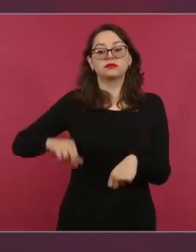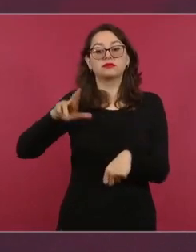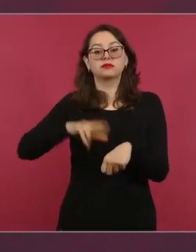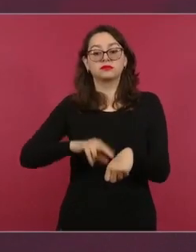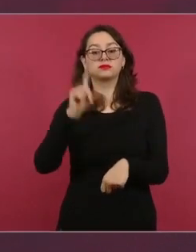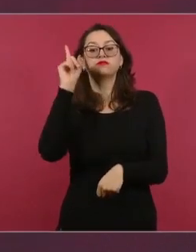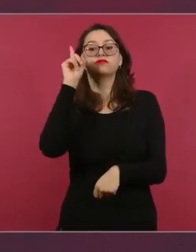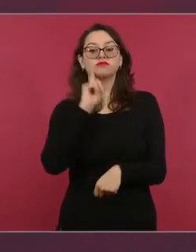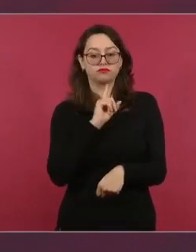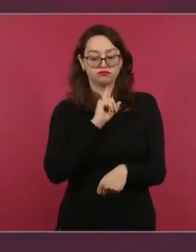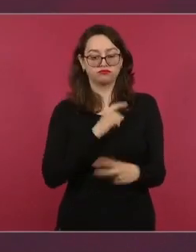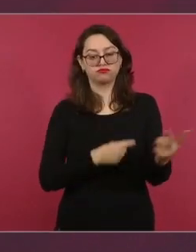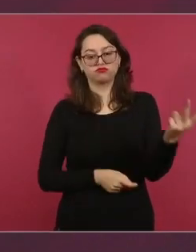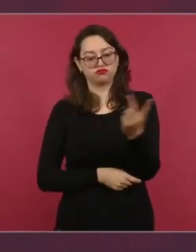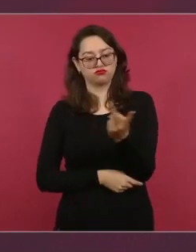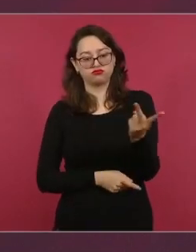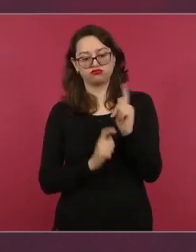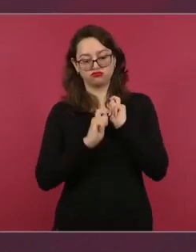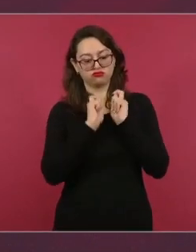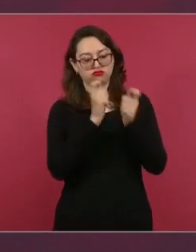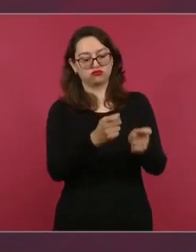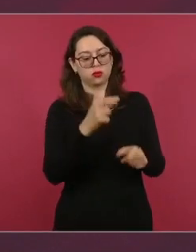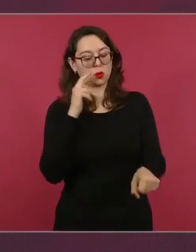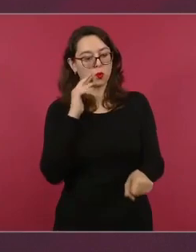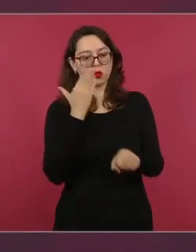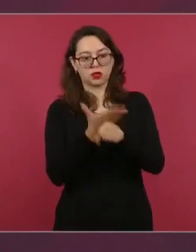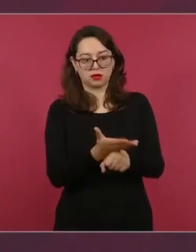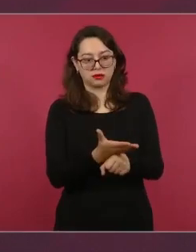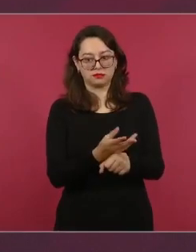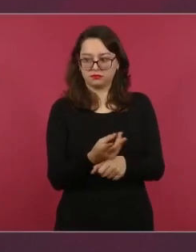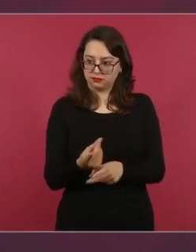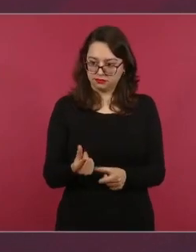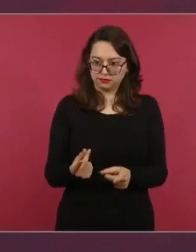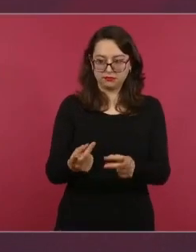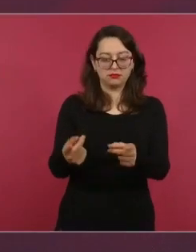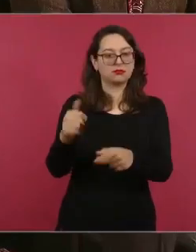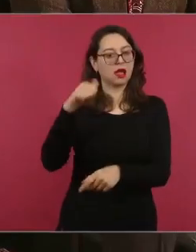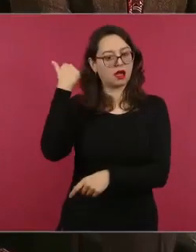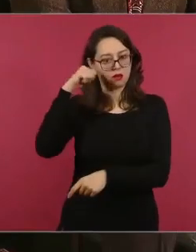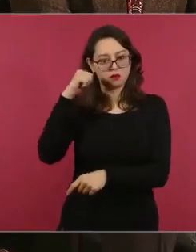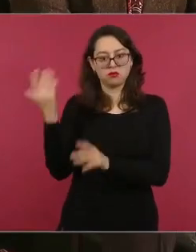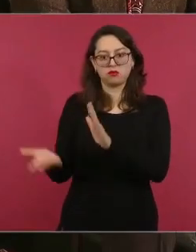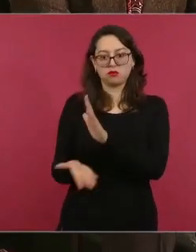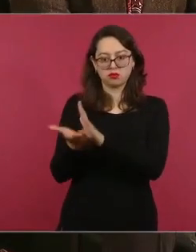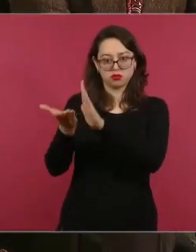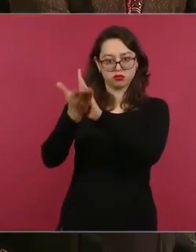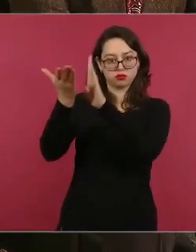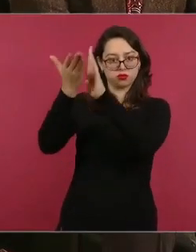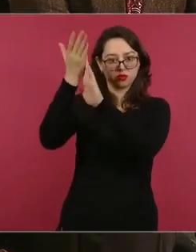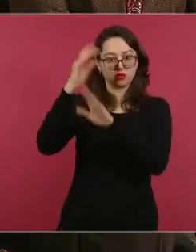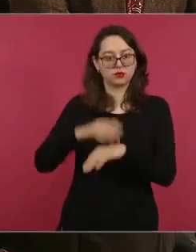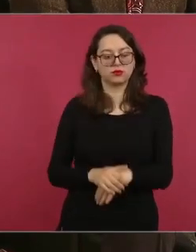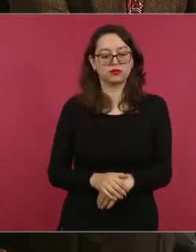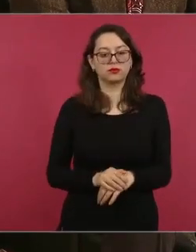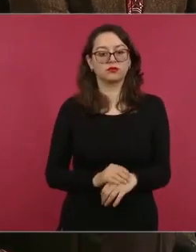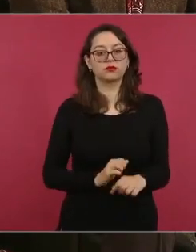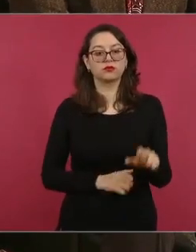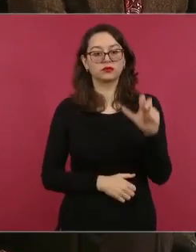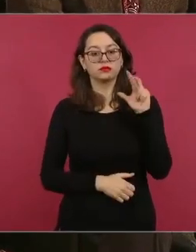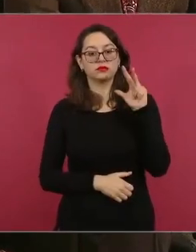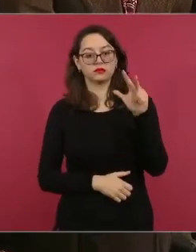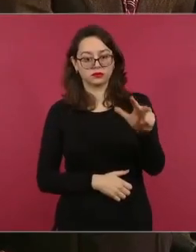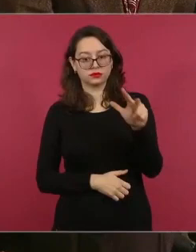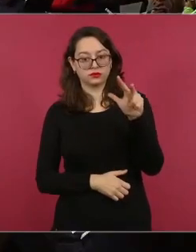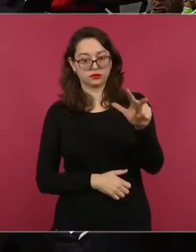constitucional de Guerrero. 18. Nuestro